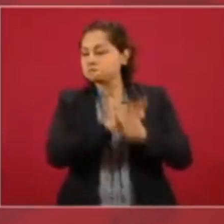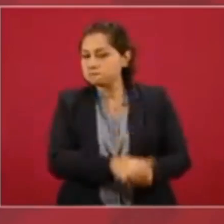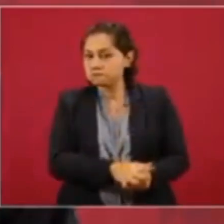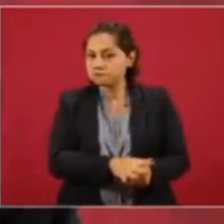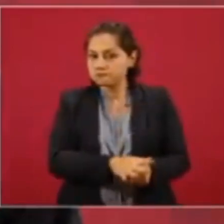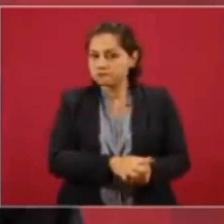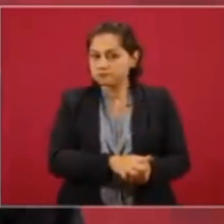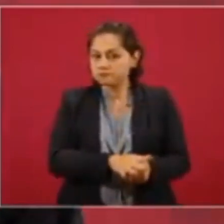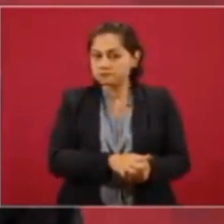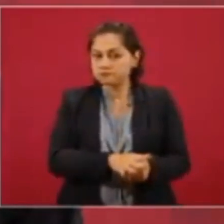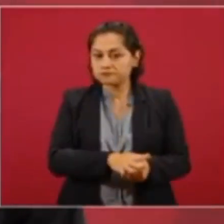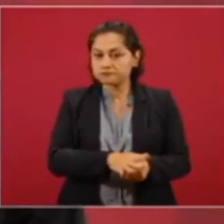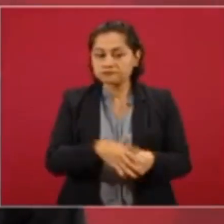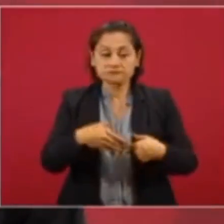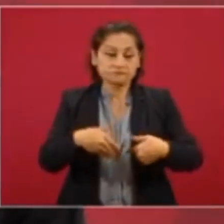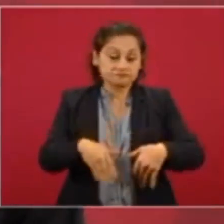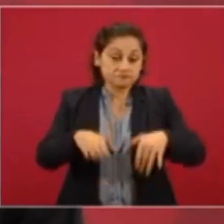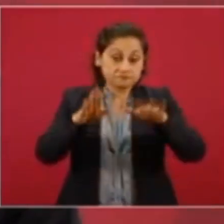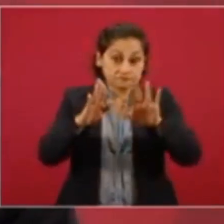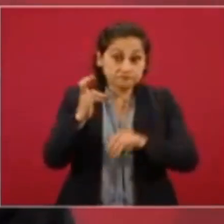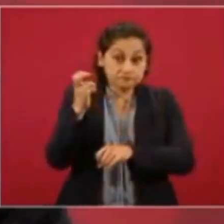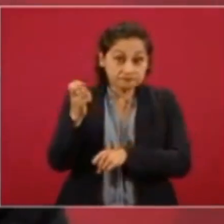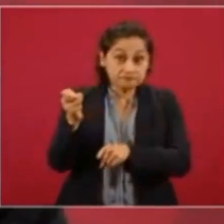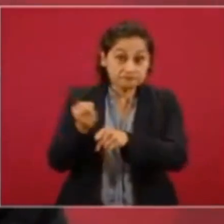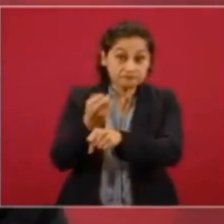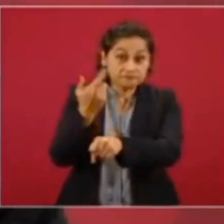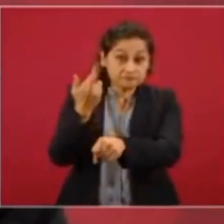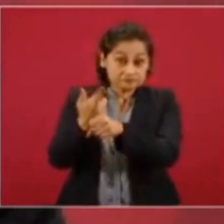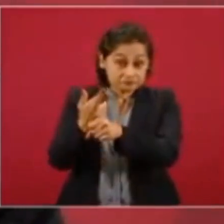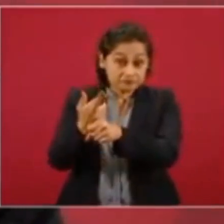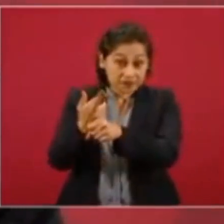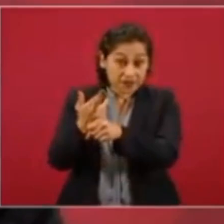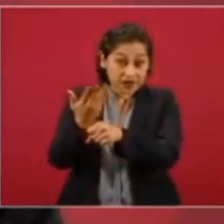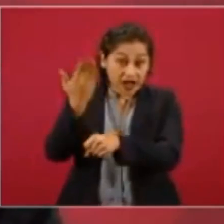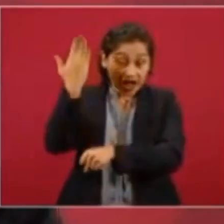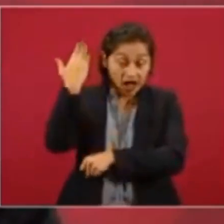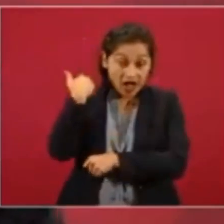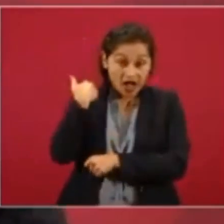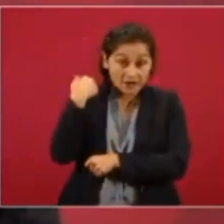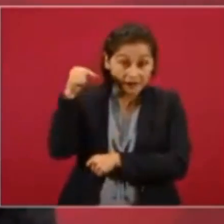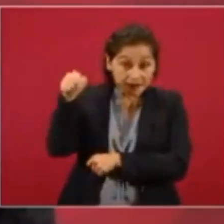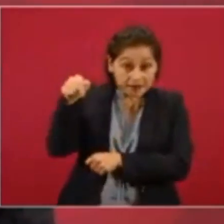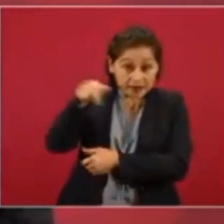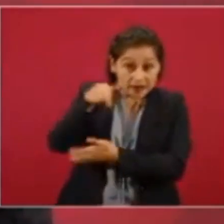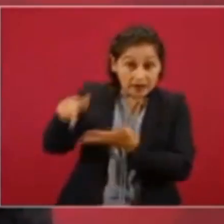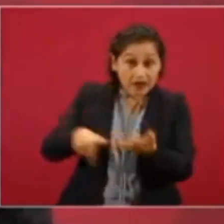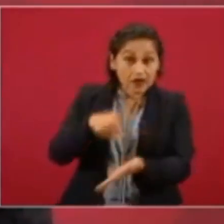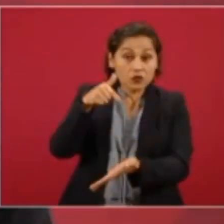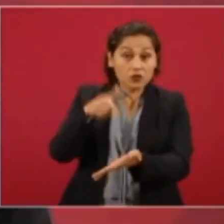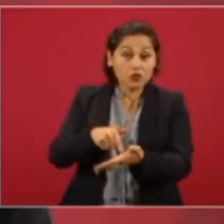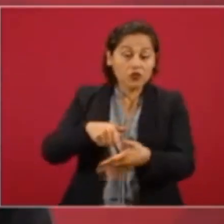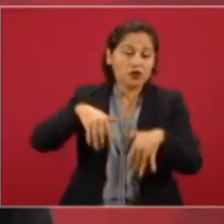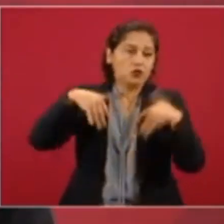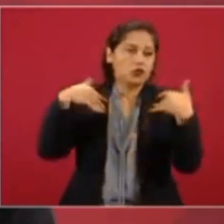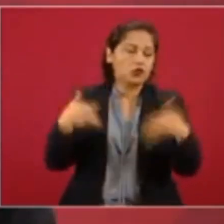En esa secretaría se cometieron cosas